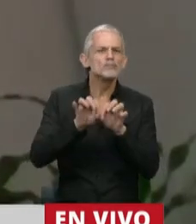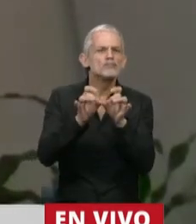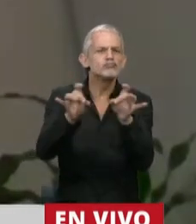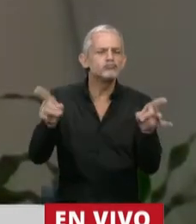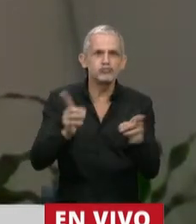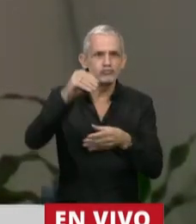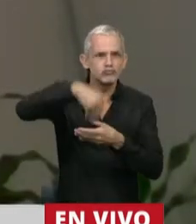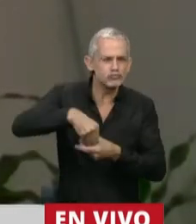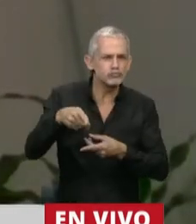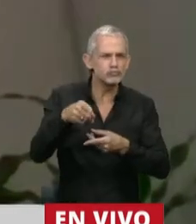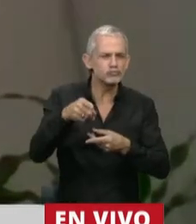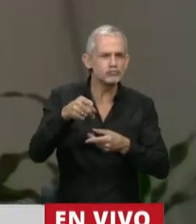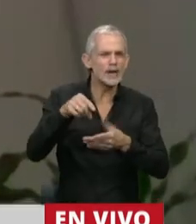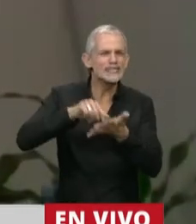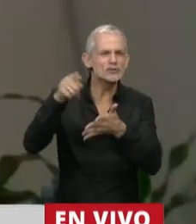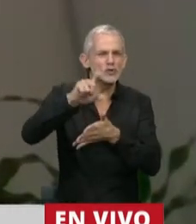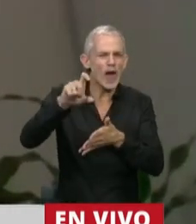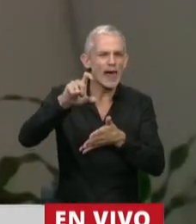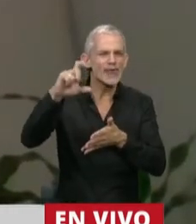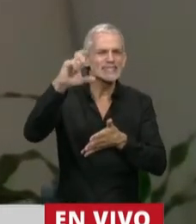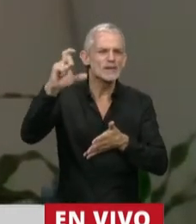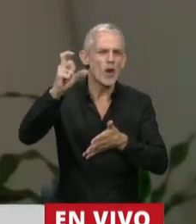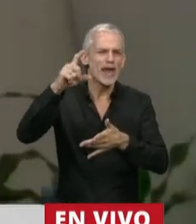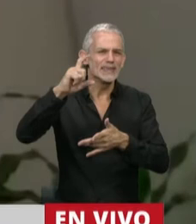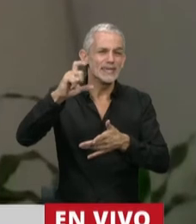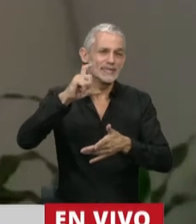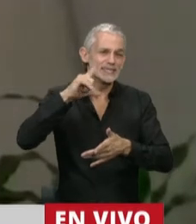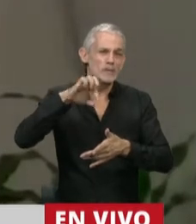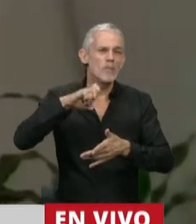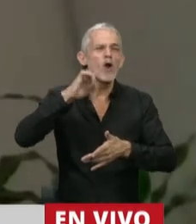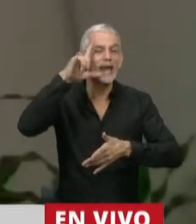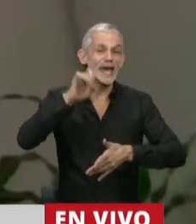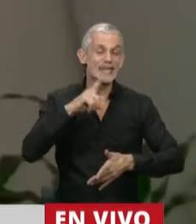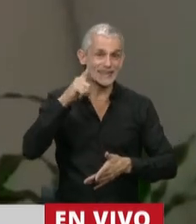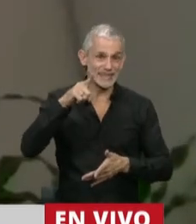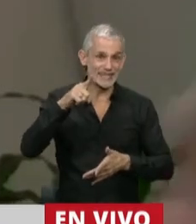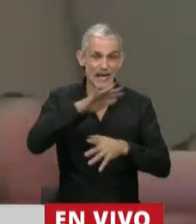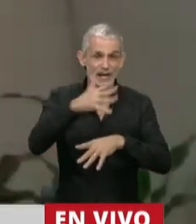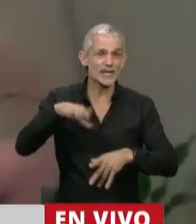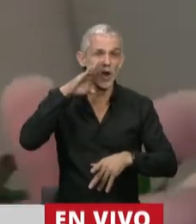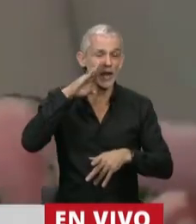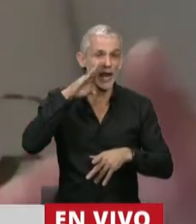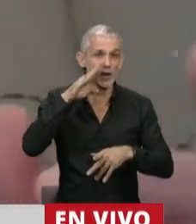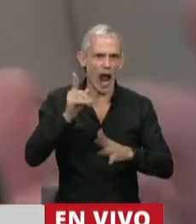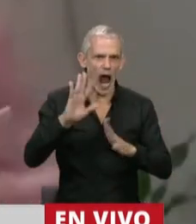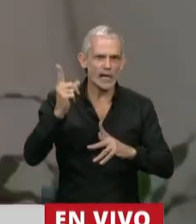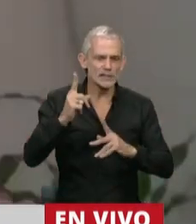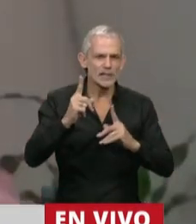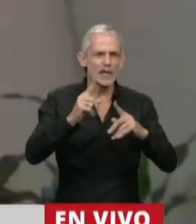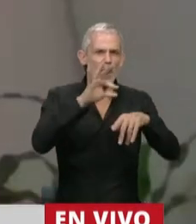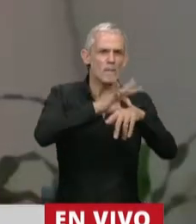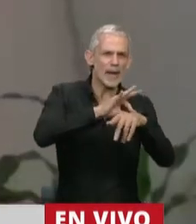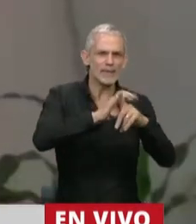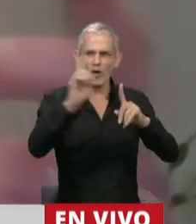profesionales de la salud en la ciudad de Cipolletti, aquí en Río Negro, no fue un contagio de tipo vertical, de esa relación entre